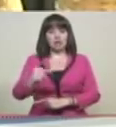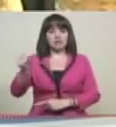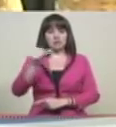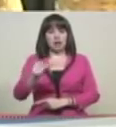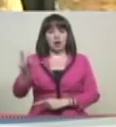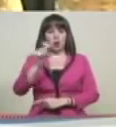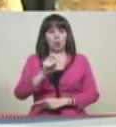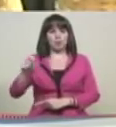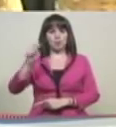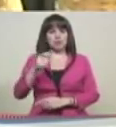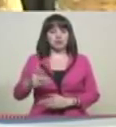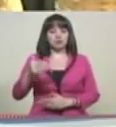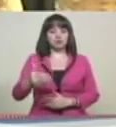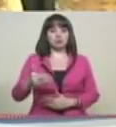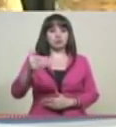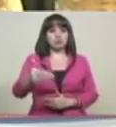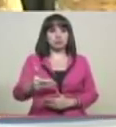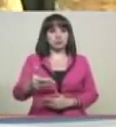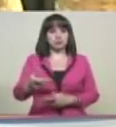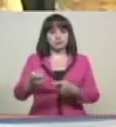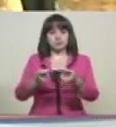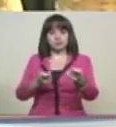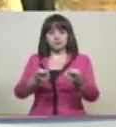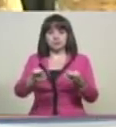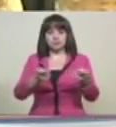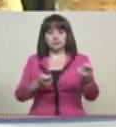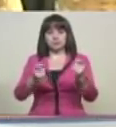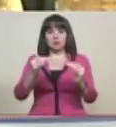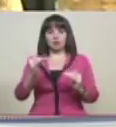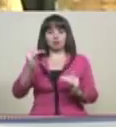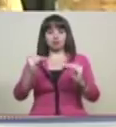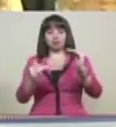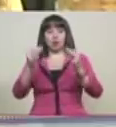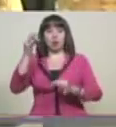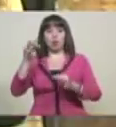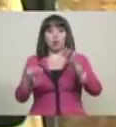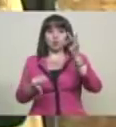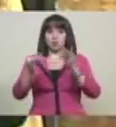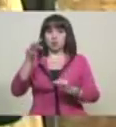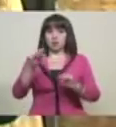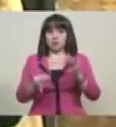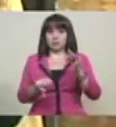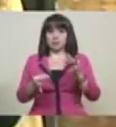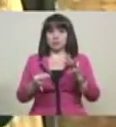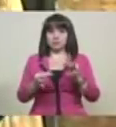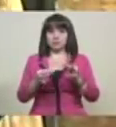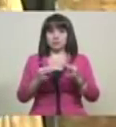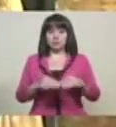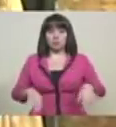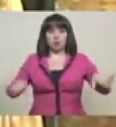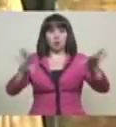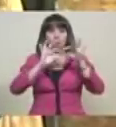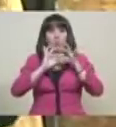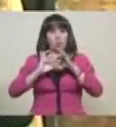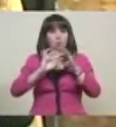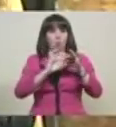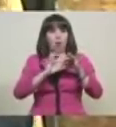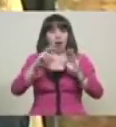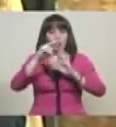de adecuación equilibrada y justa en base a los patrones